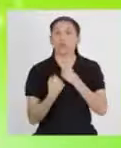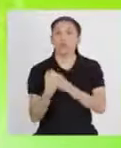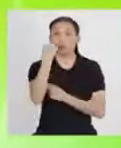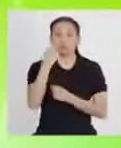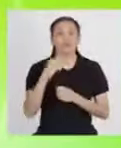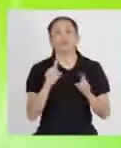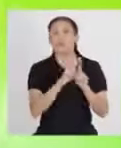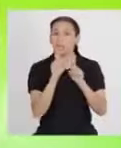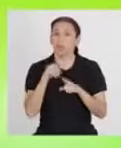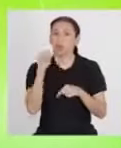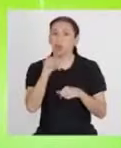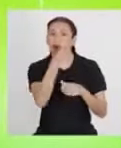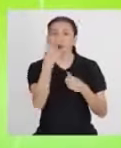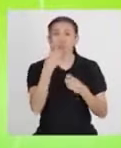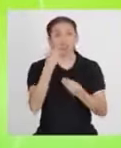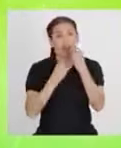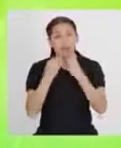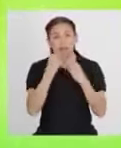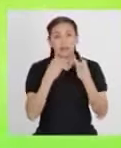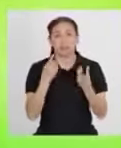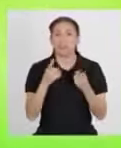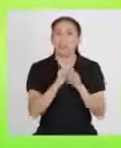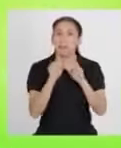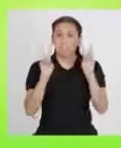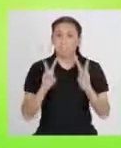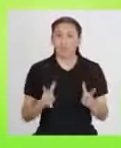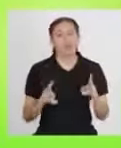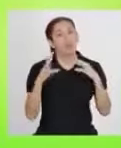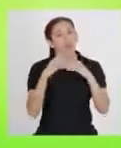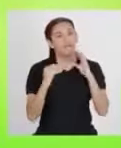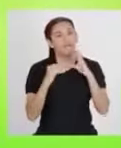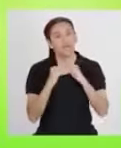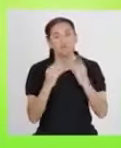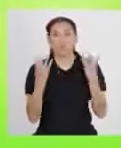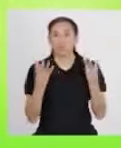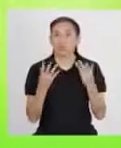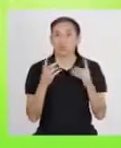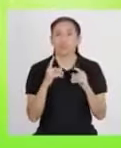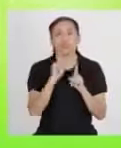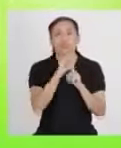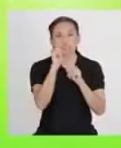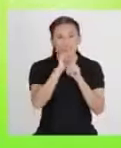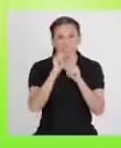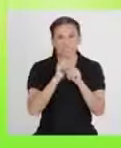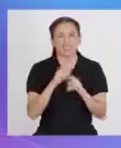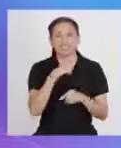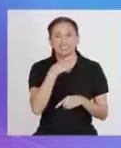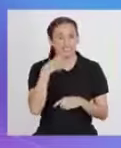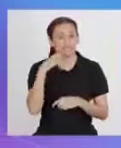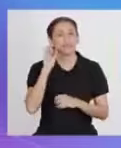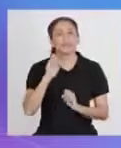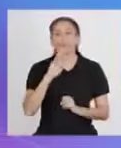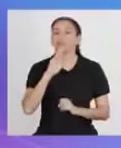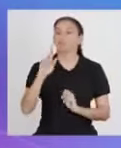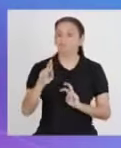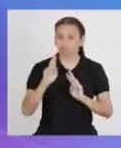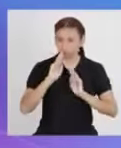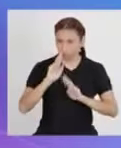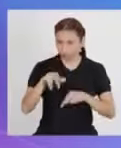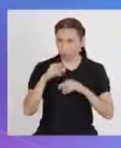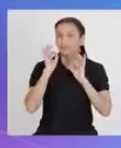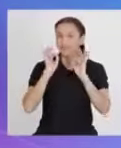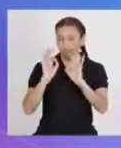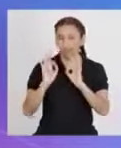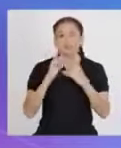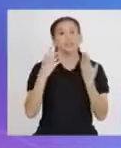Algunos alimentos de esta categoría serían las verduras, las frutas y las legumbres secas. Respuesta correcta.